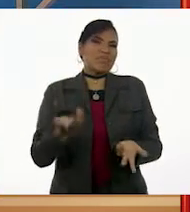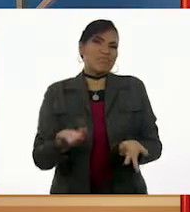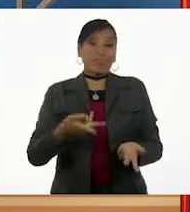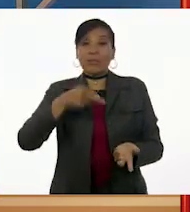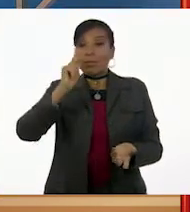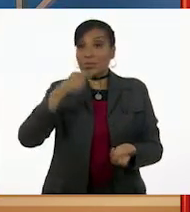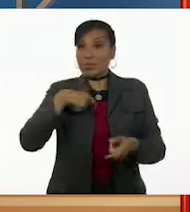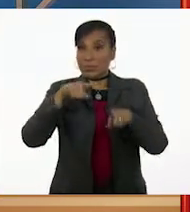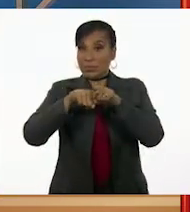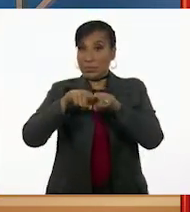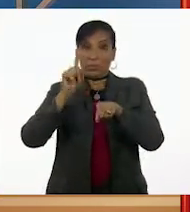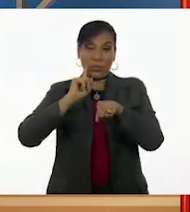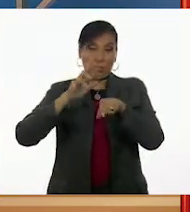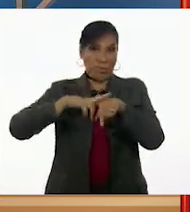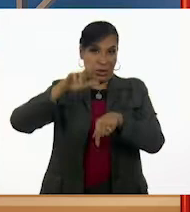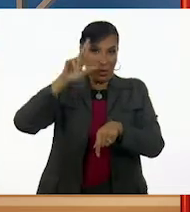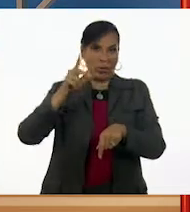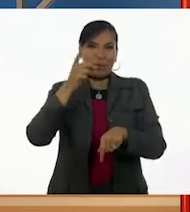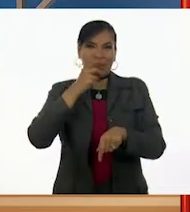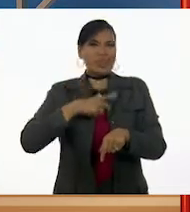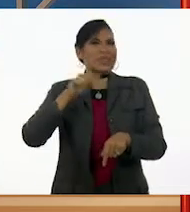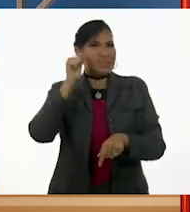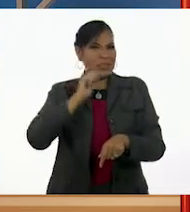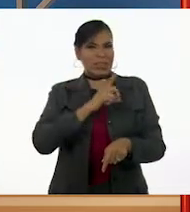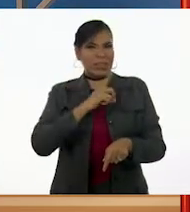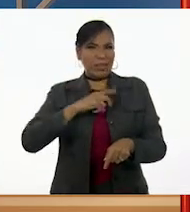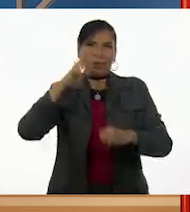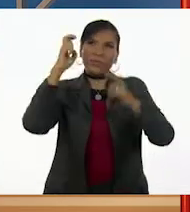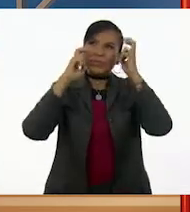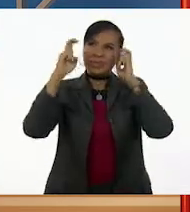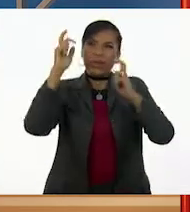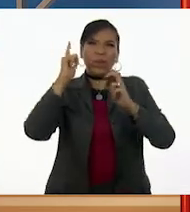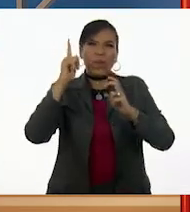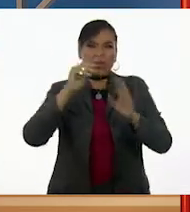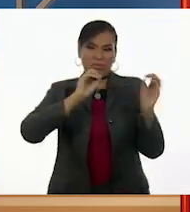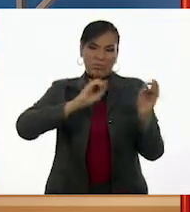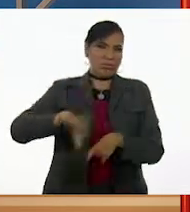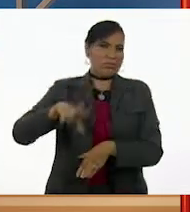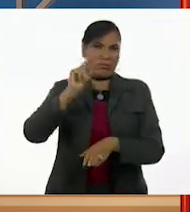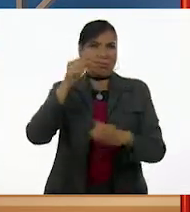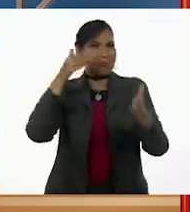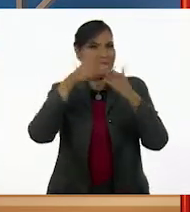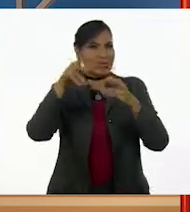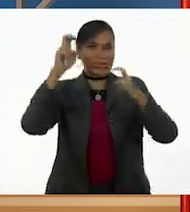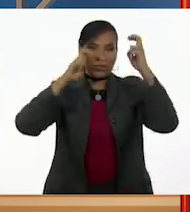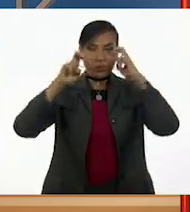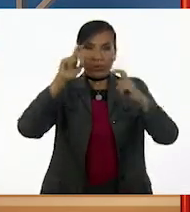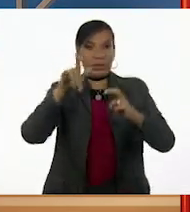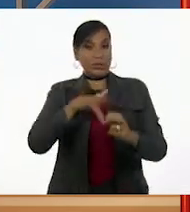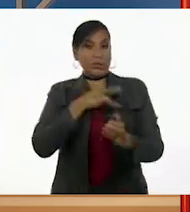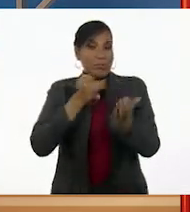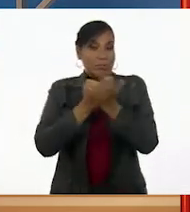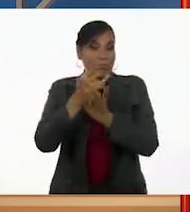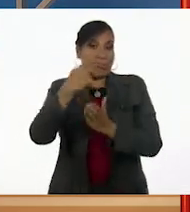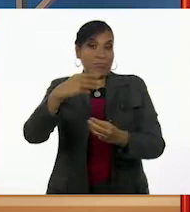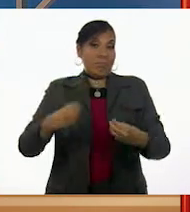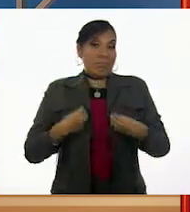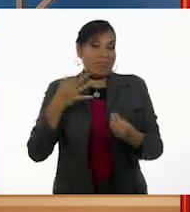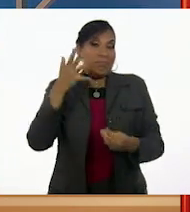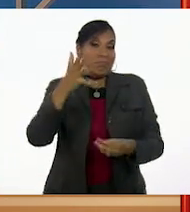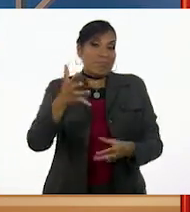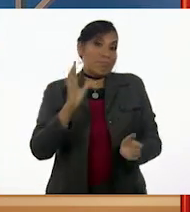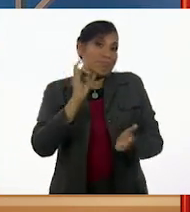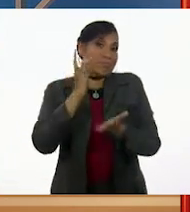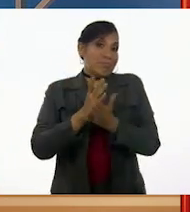Pero mi hermana mayor me recuerda que siempre debo de soñar, que no abandone mis metas y que la decisión sobre mi vida futura